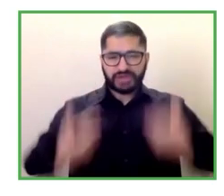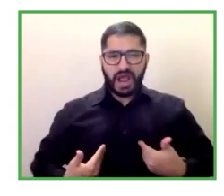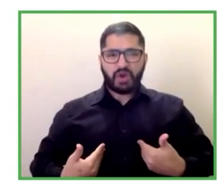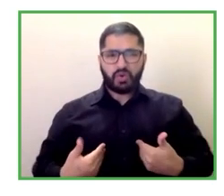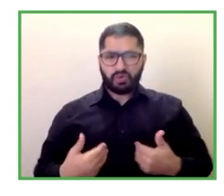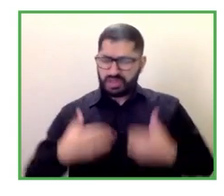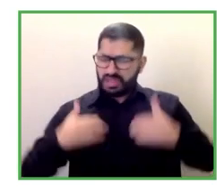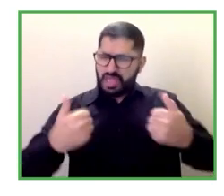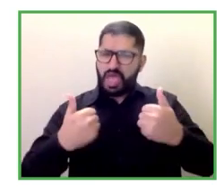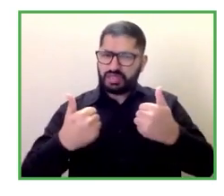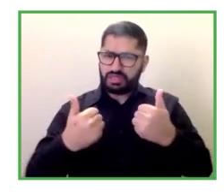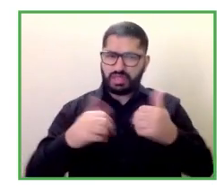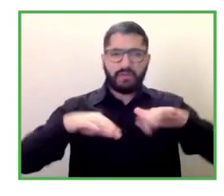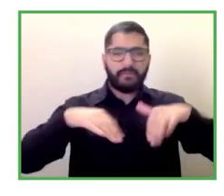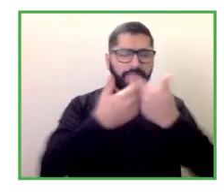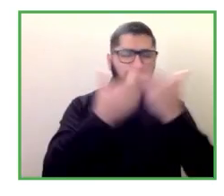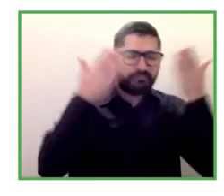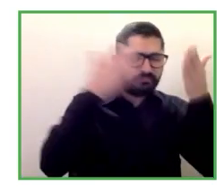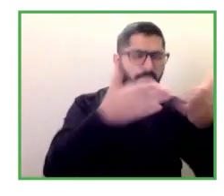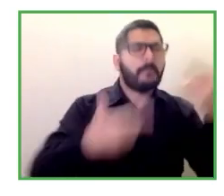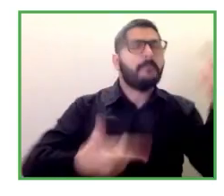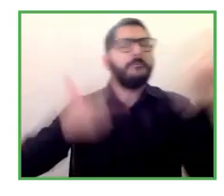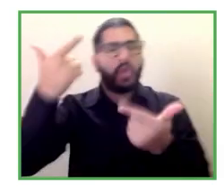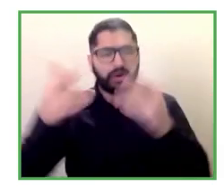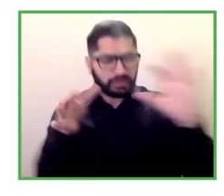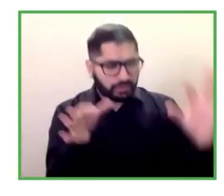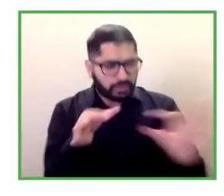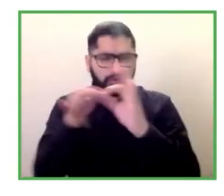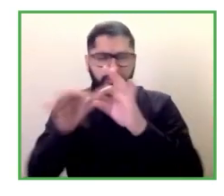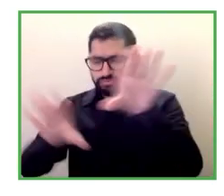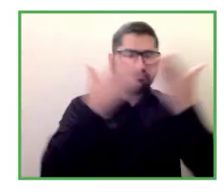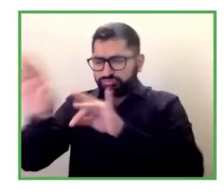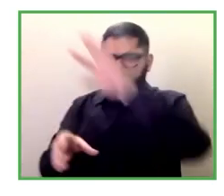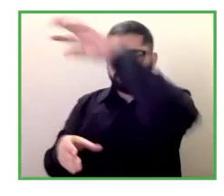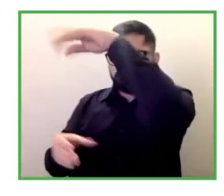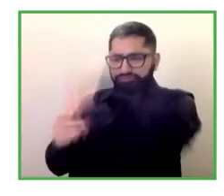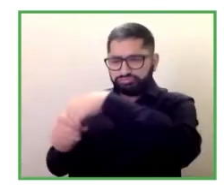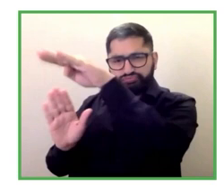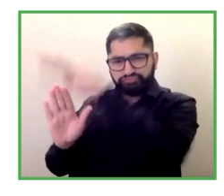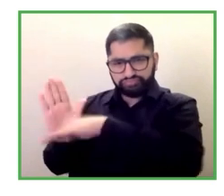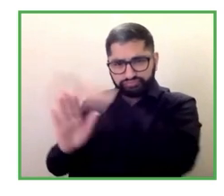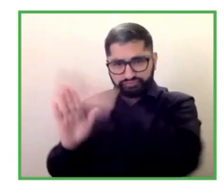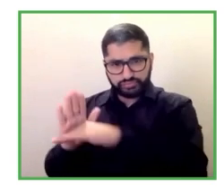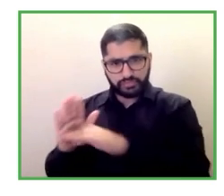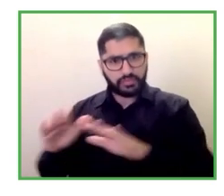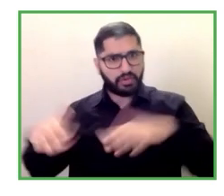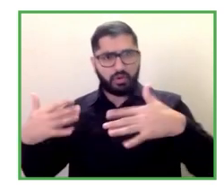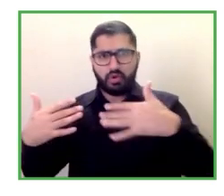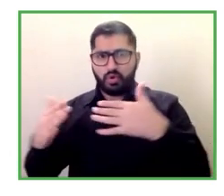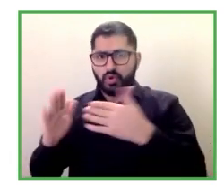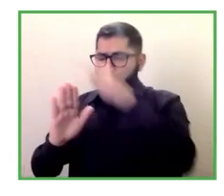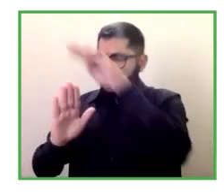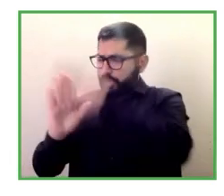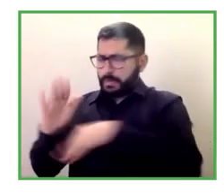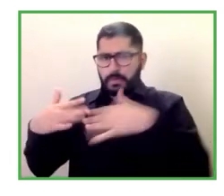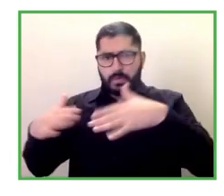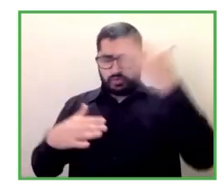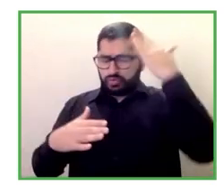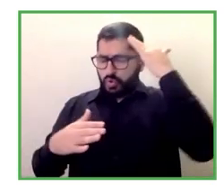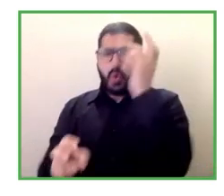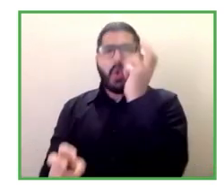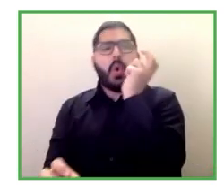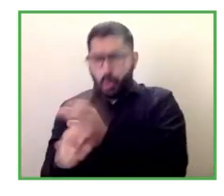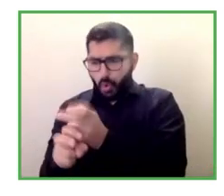la obtención de datos sobre todo en materia de empleo es muy complicada para todos los que trabajamos en el ámbito de la discapacidad entonces me gustaría preguntarle